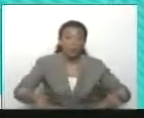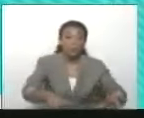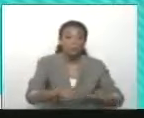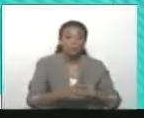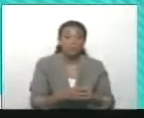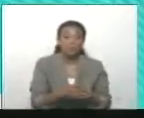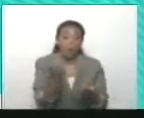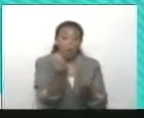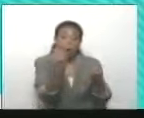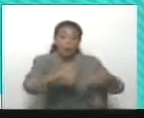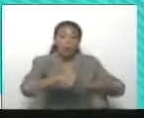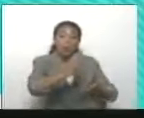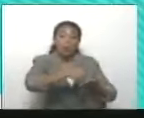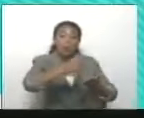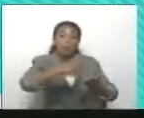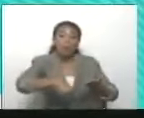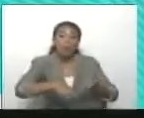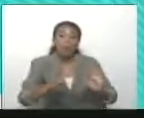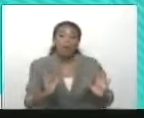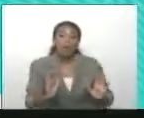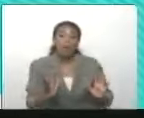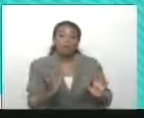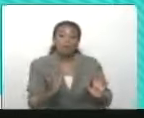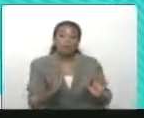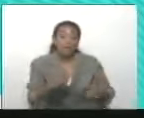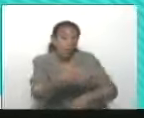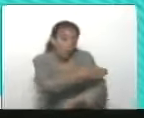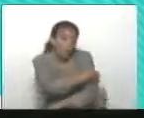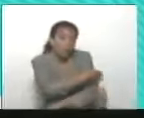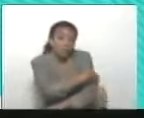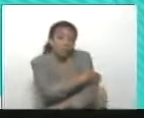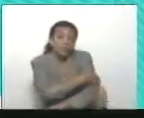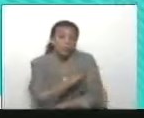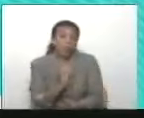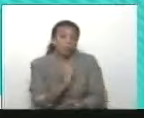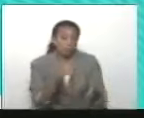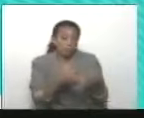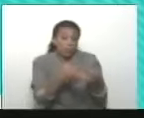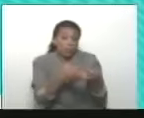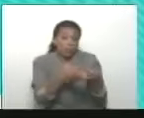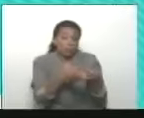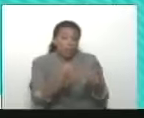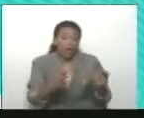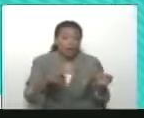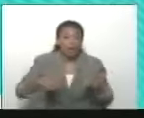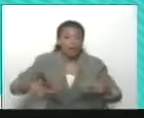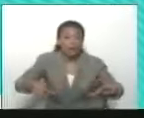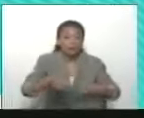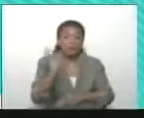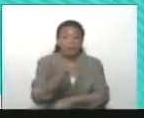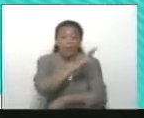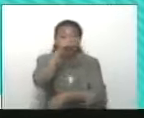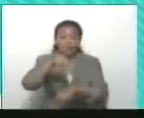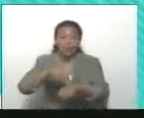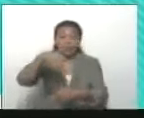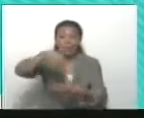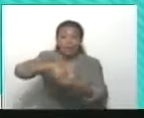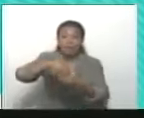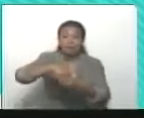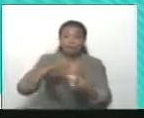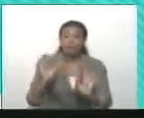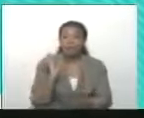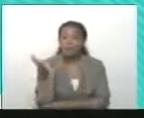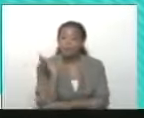Firmamos un acuerdo con parte de las oposiciones. Participaron y tienen representación con diputados en la Asamblea